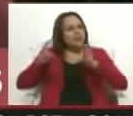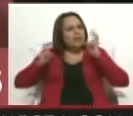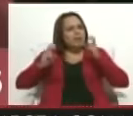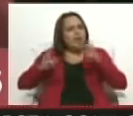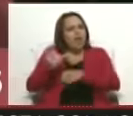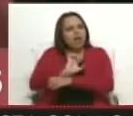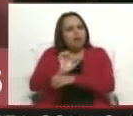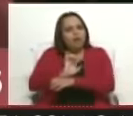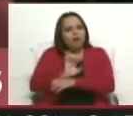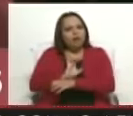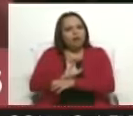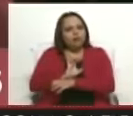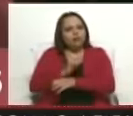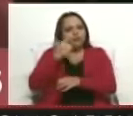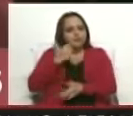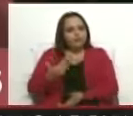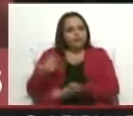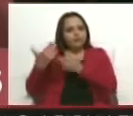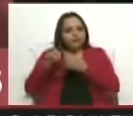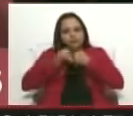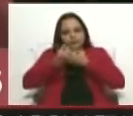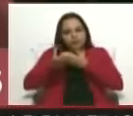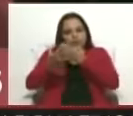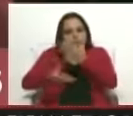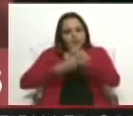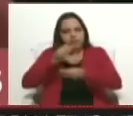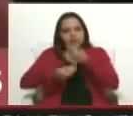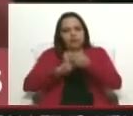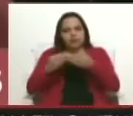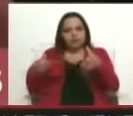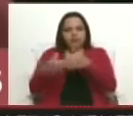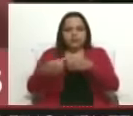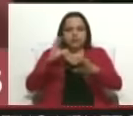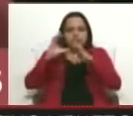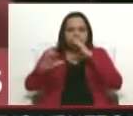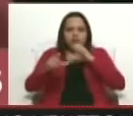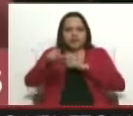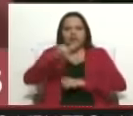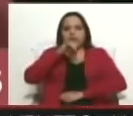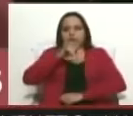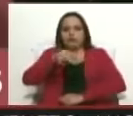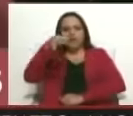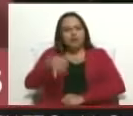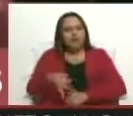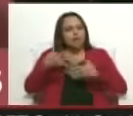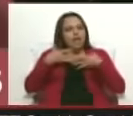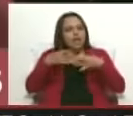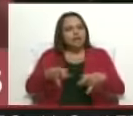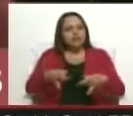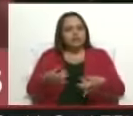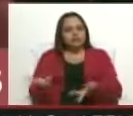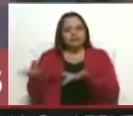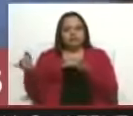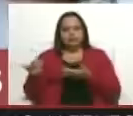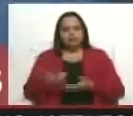Vamos a ver la declaración que le dio en bruto a los medios y bueno, y estas noticias que va a decir que son bien interesantes. Adelante.